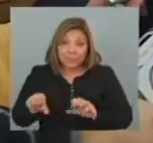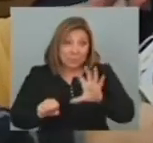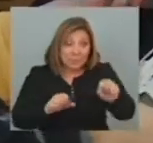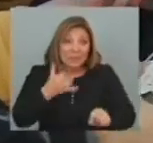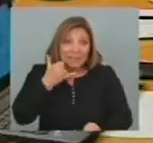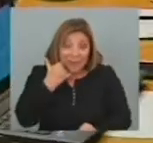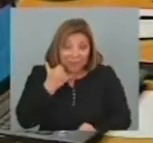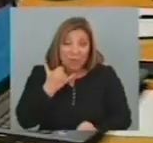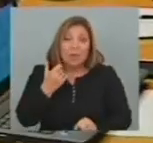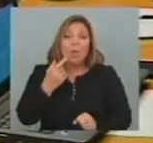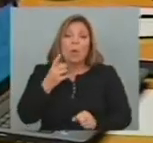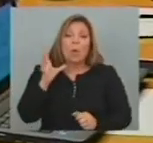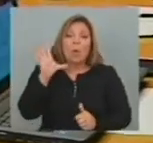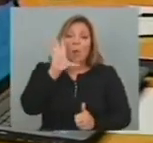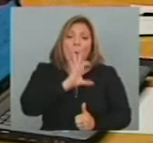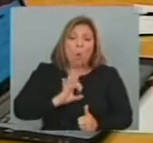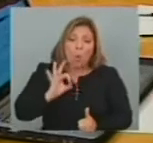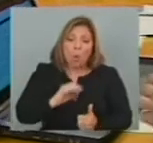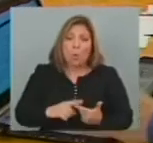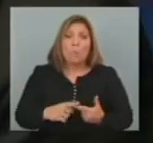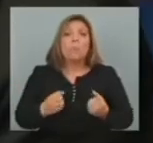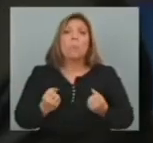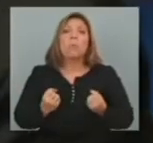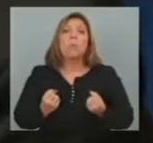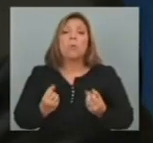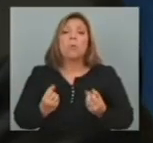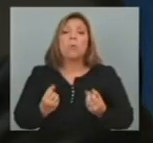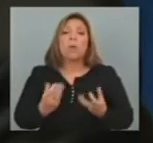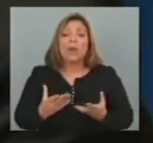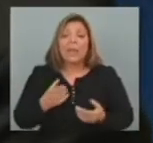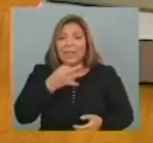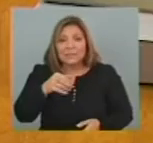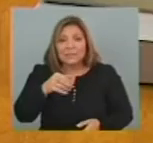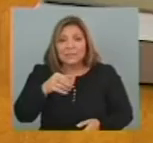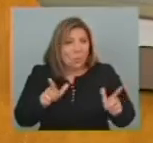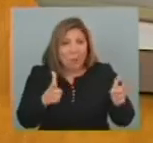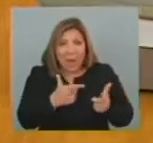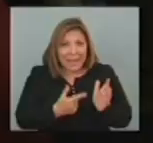Telefónicas Y porque Evidentemente En la medida En que No hay Que